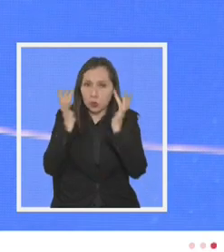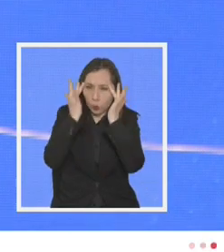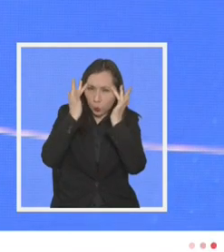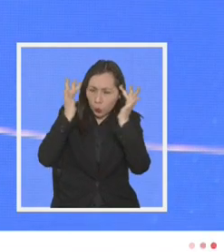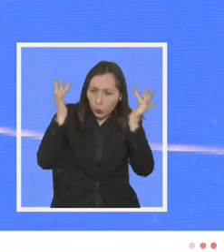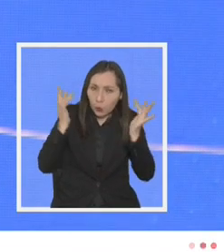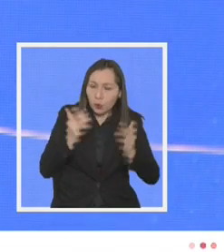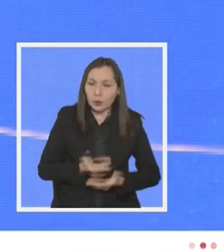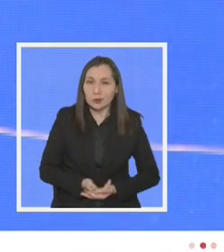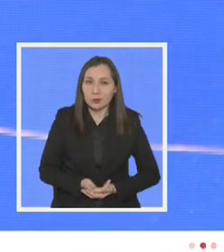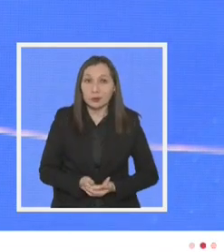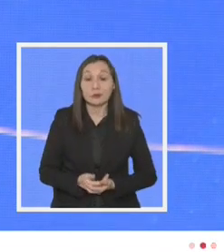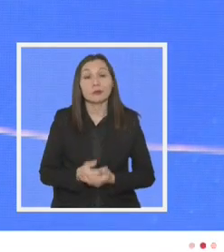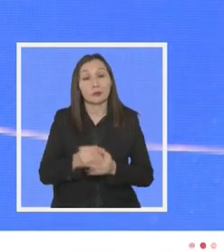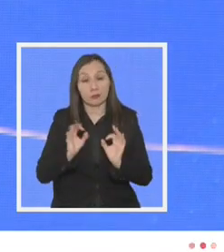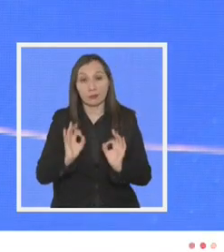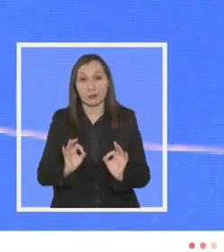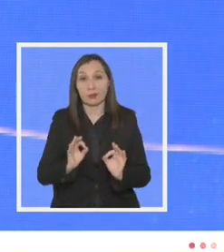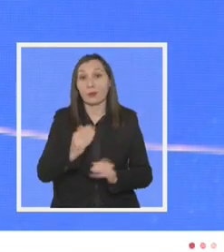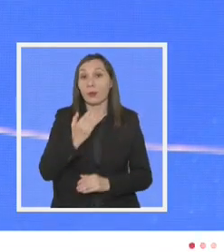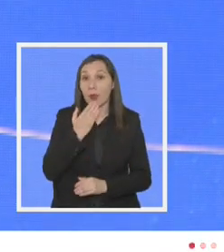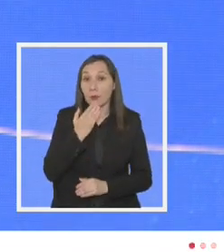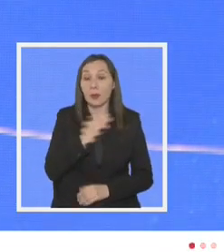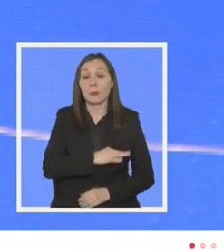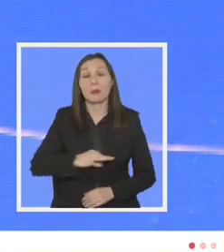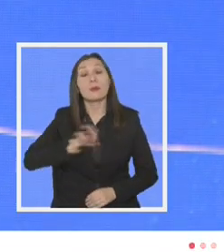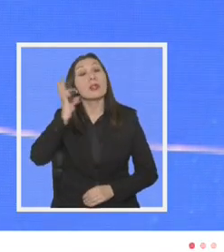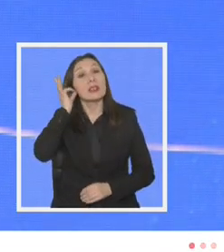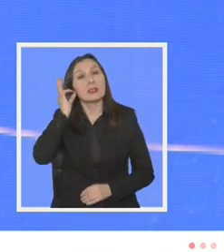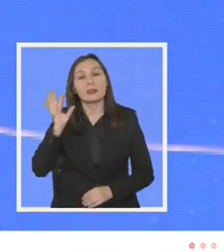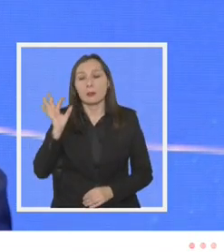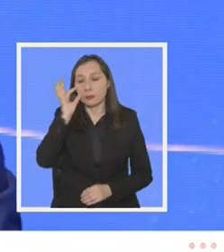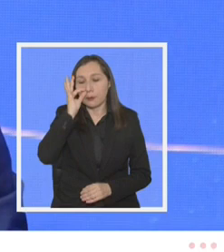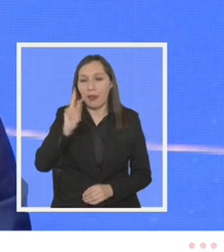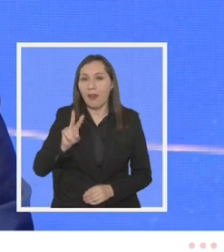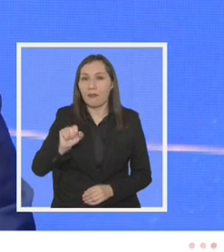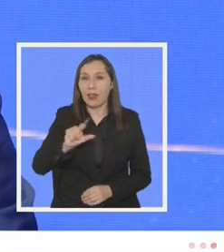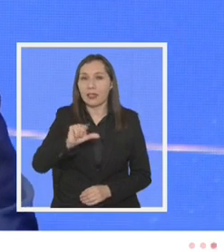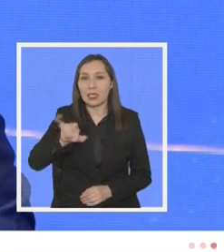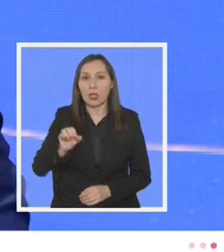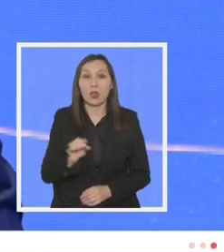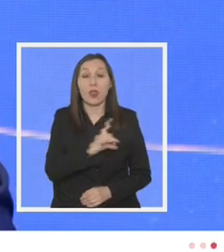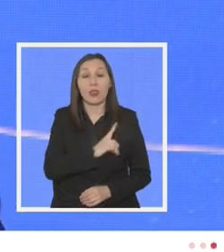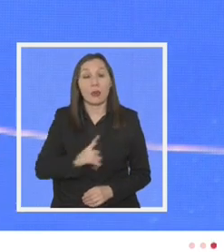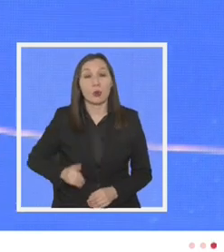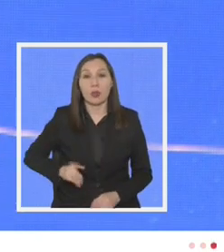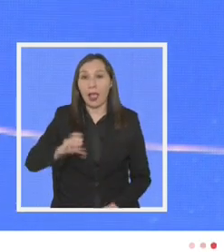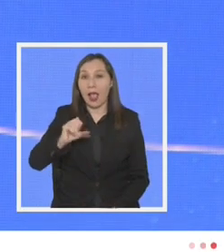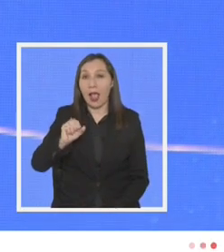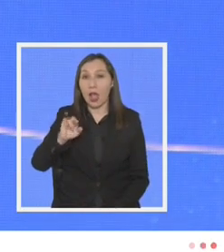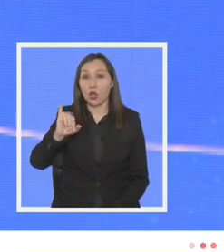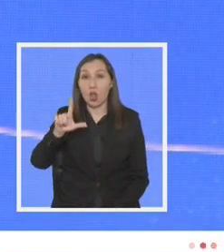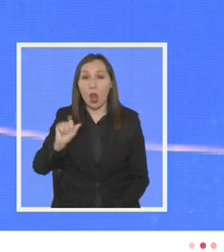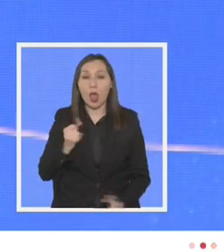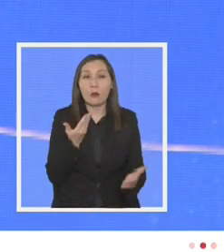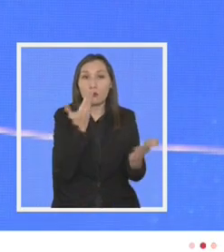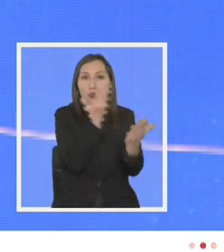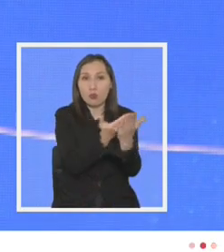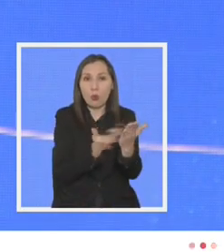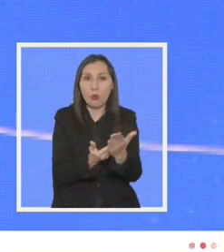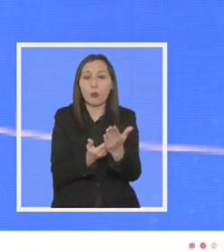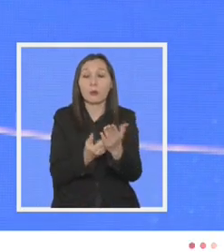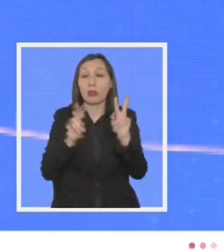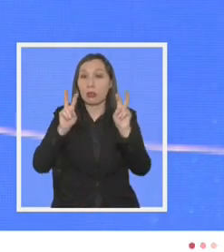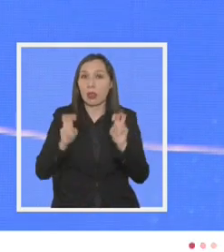sabiduría y desde luego a la Ministra Vallejo y a la Diputada Cariola quienes tuvieron la visión de proponer esta medida